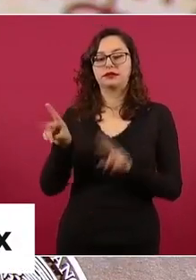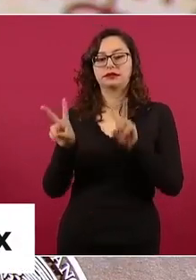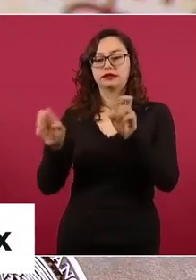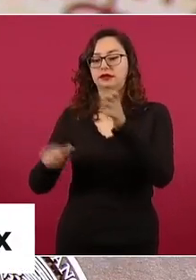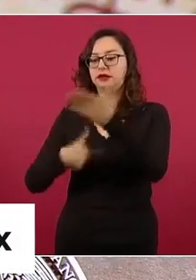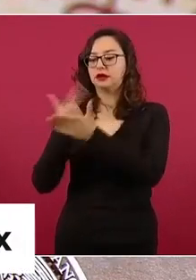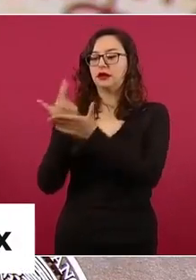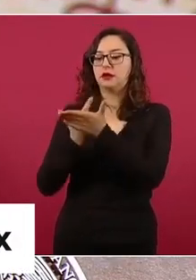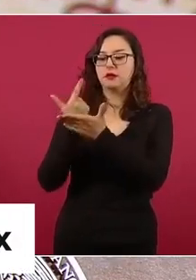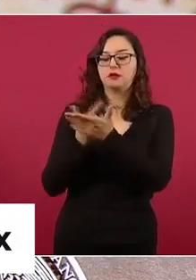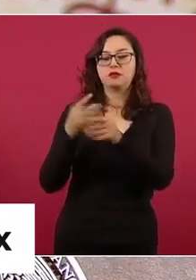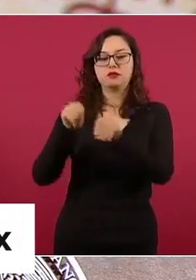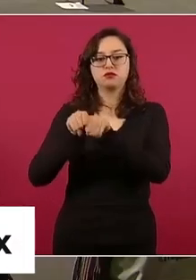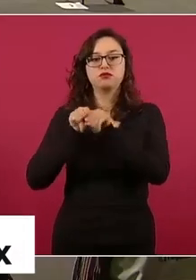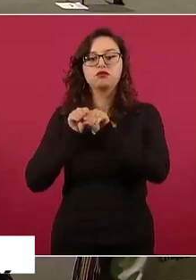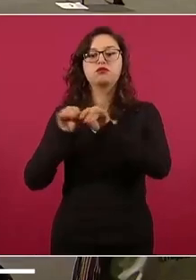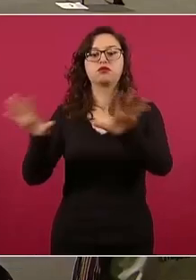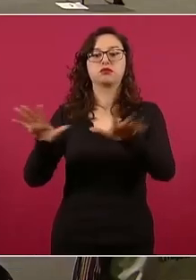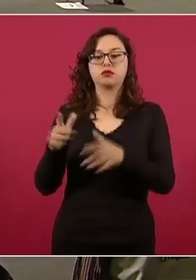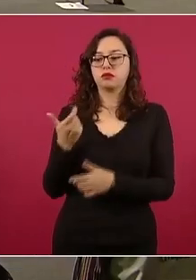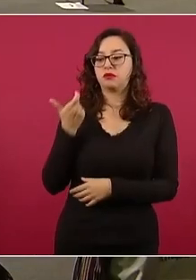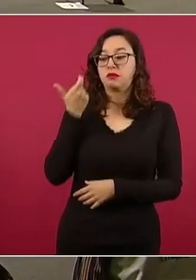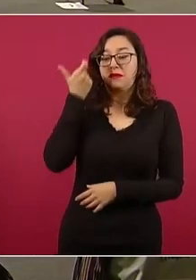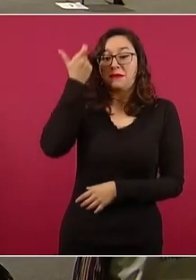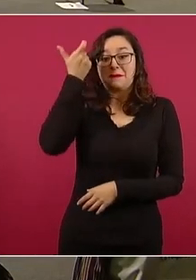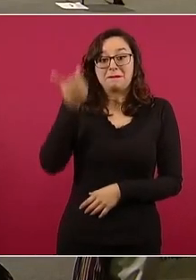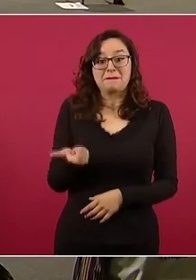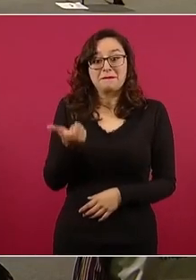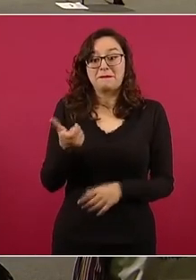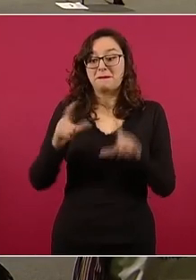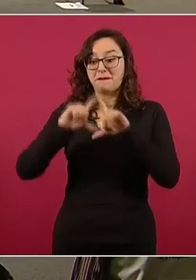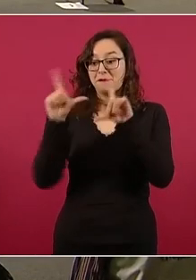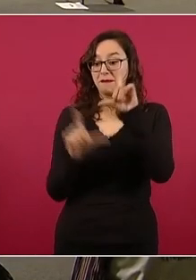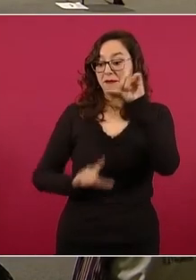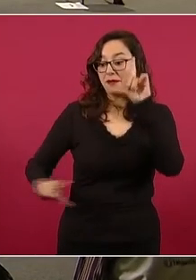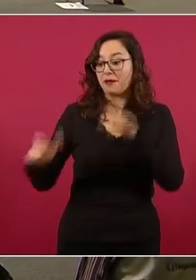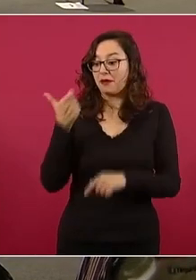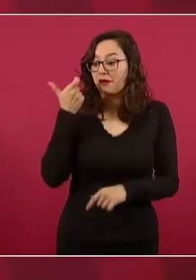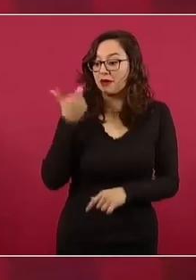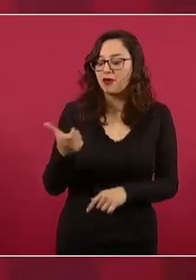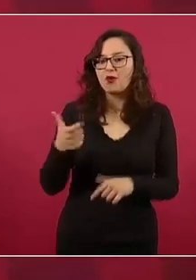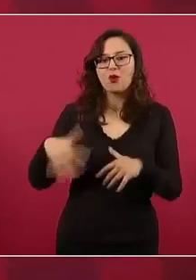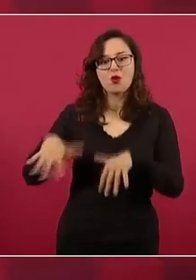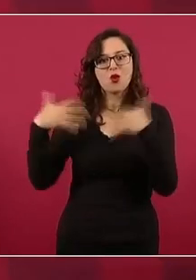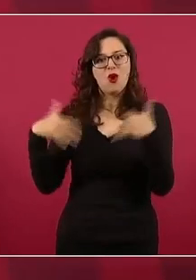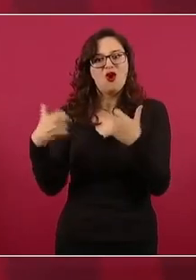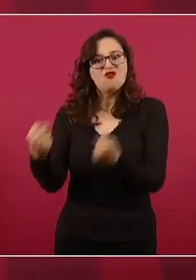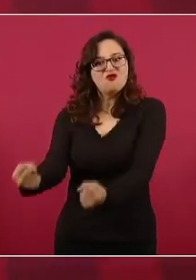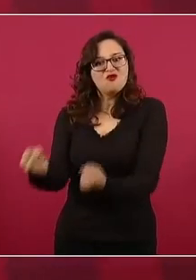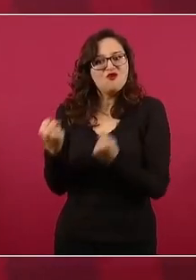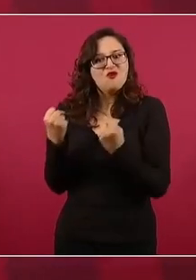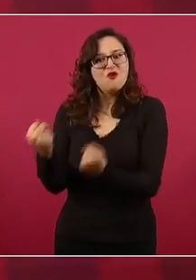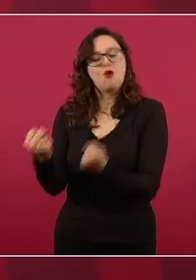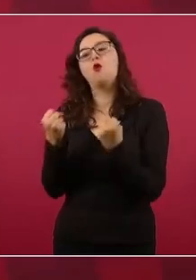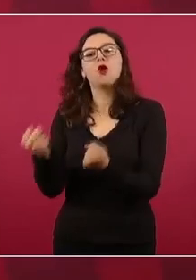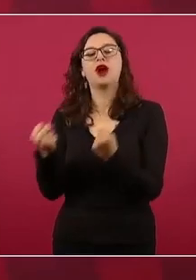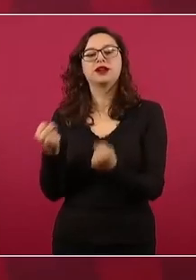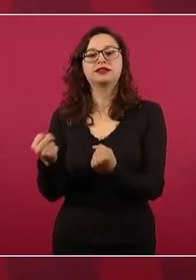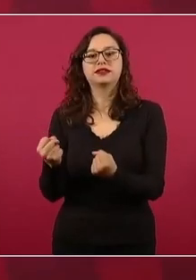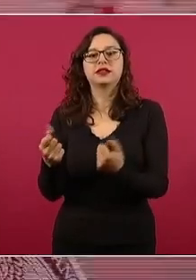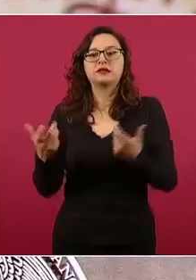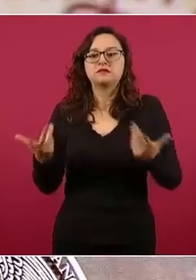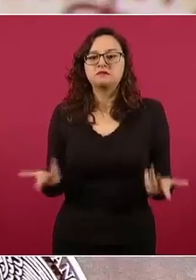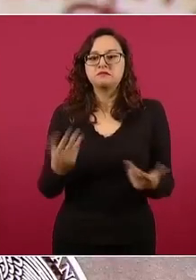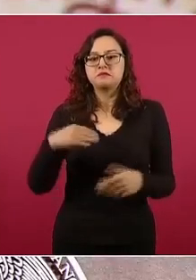titulado El superpeso de México sorprende a los inversionistas que habían apostado por la